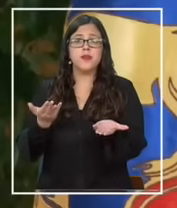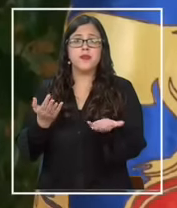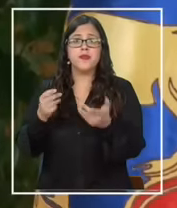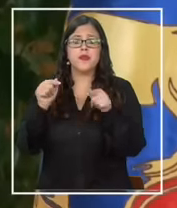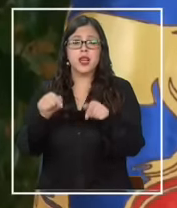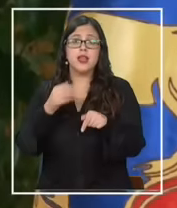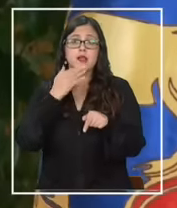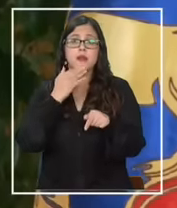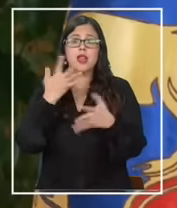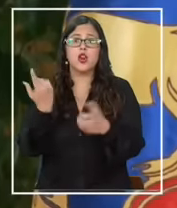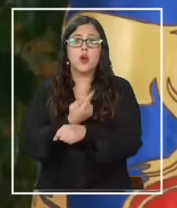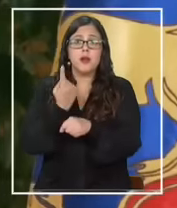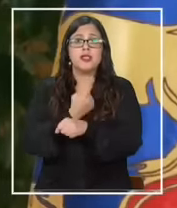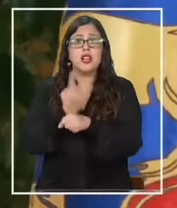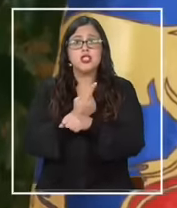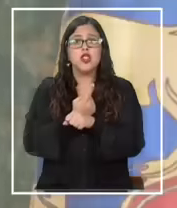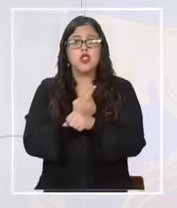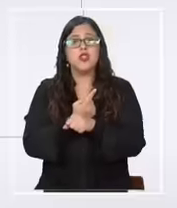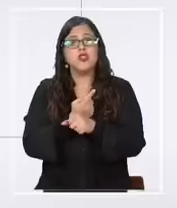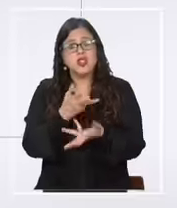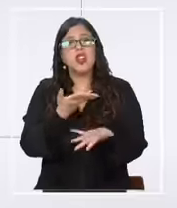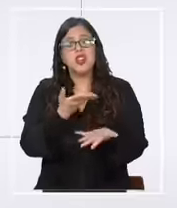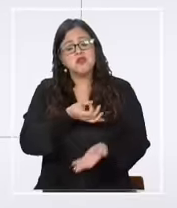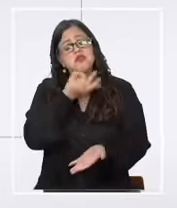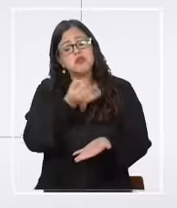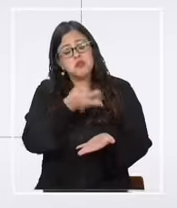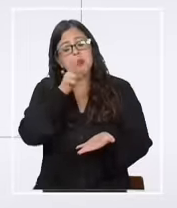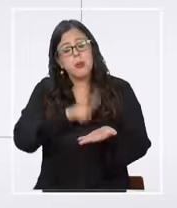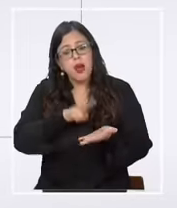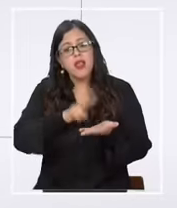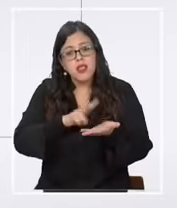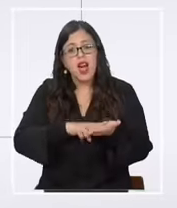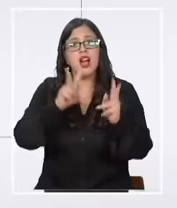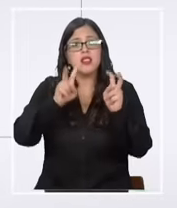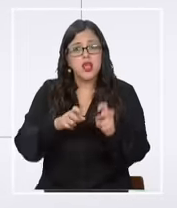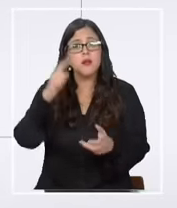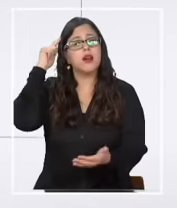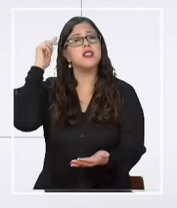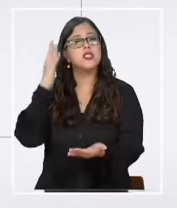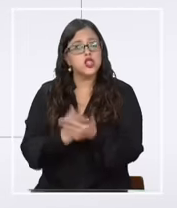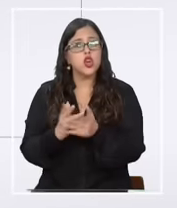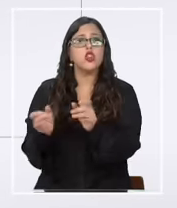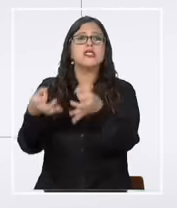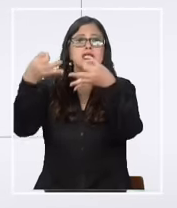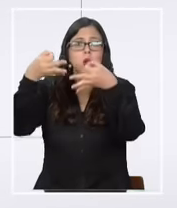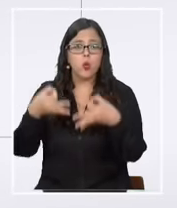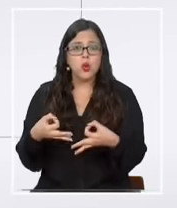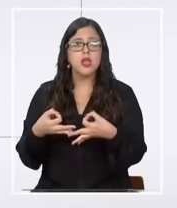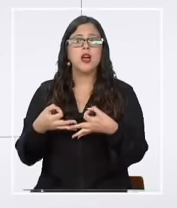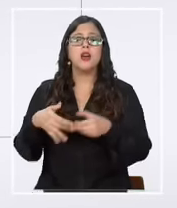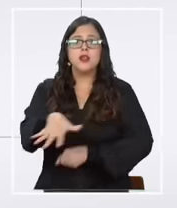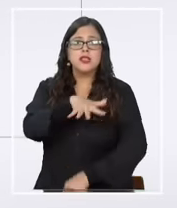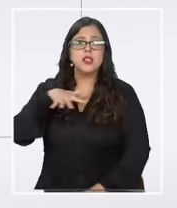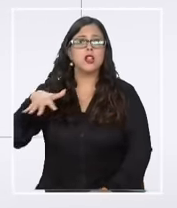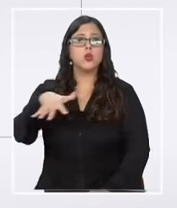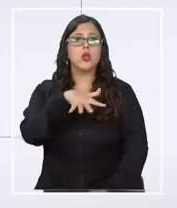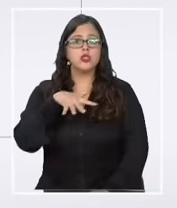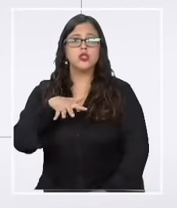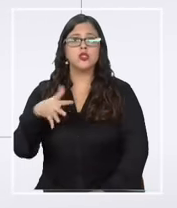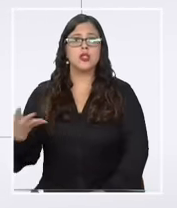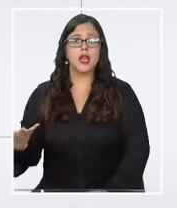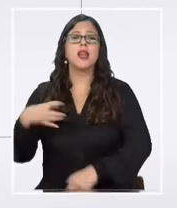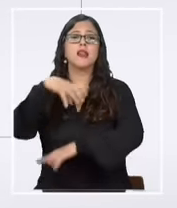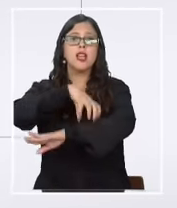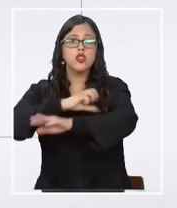además había habido una conversación muy franca sobre las medidas de seguridad para asegurar digamos la situación en